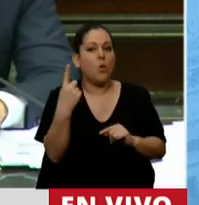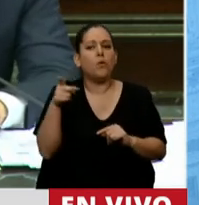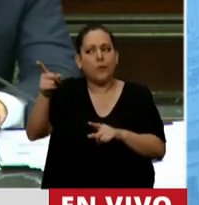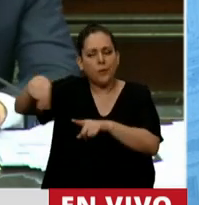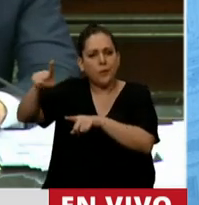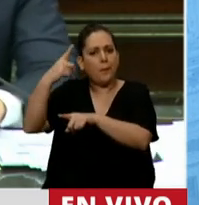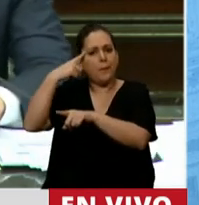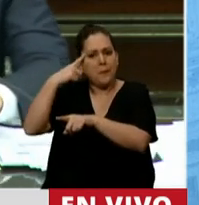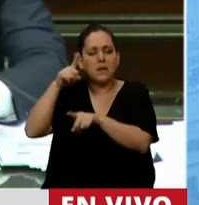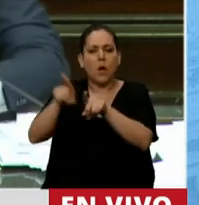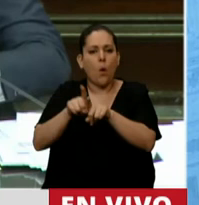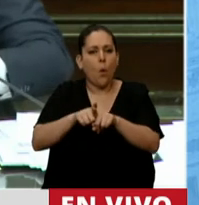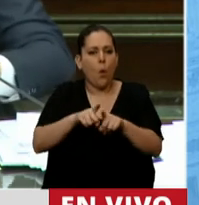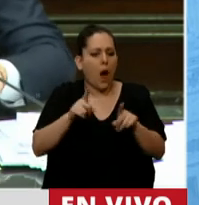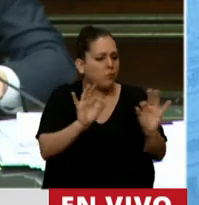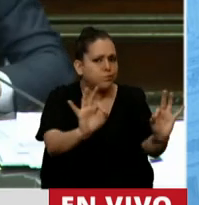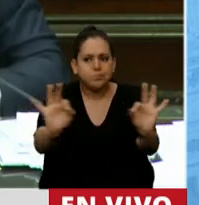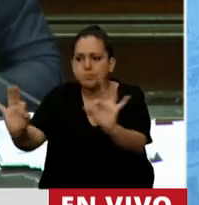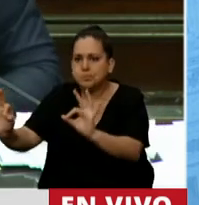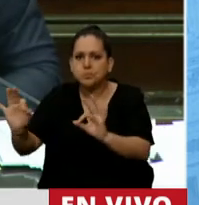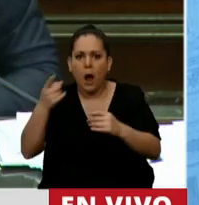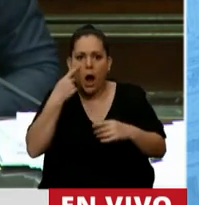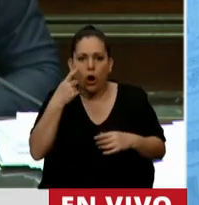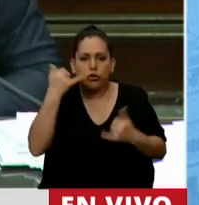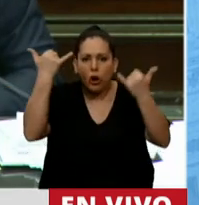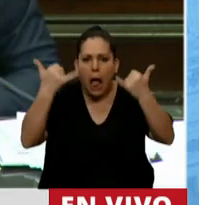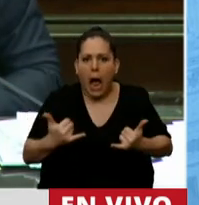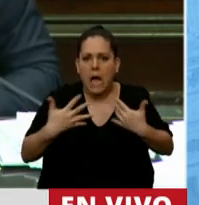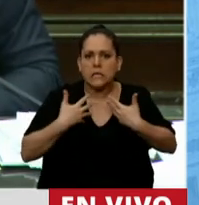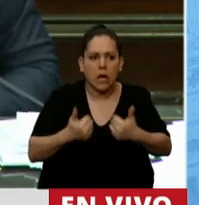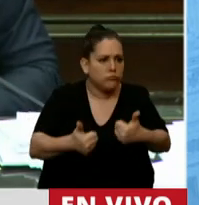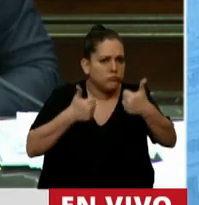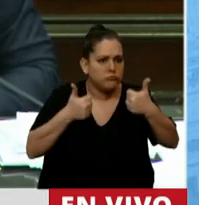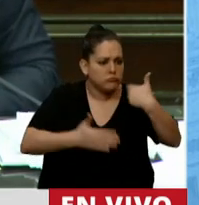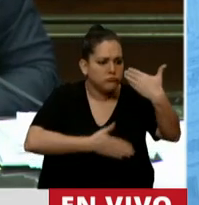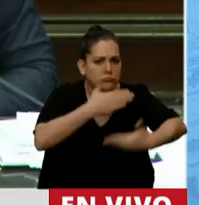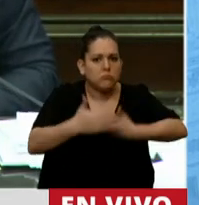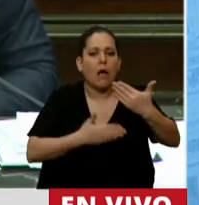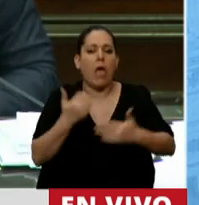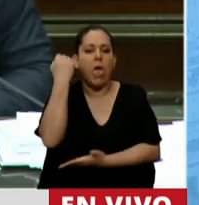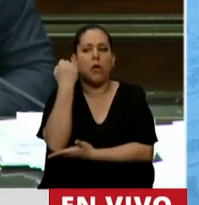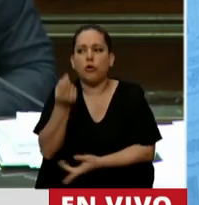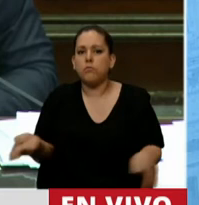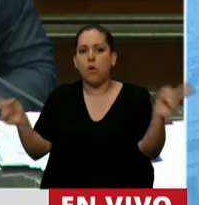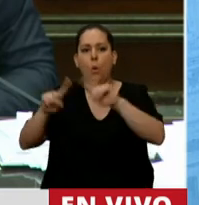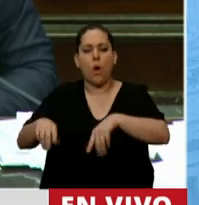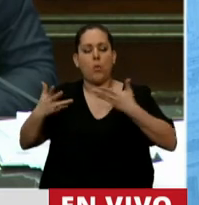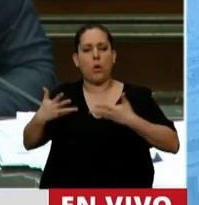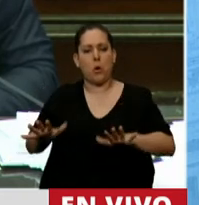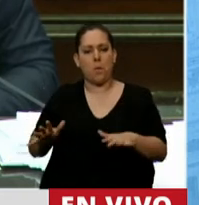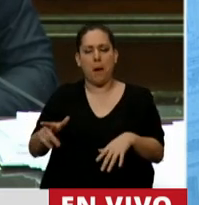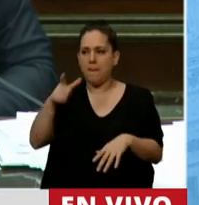controlada la situación sanitaria, la economía va a empezar a normalizarse? Creo que esas son